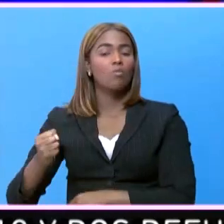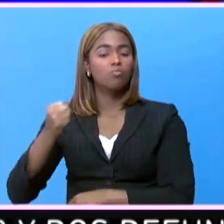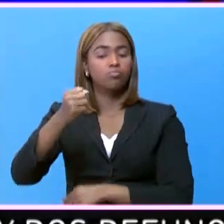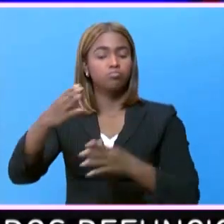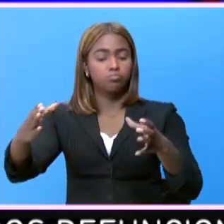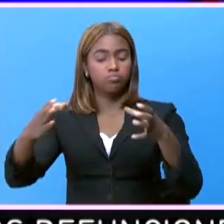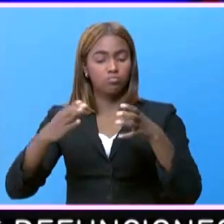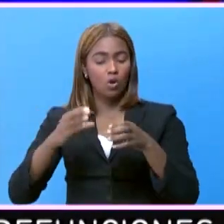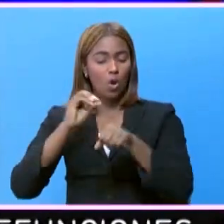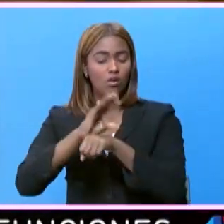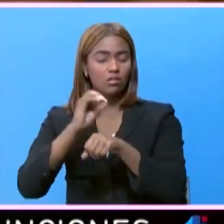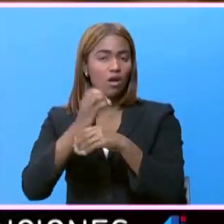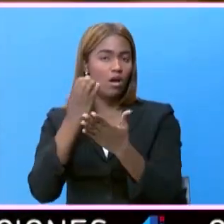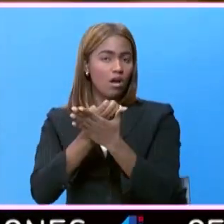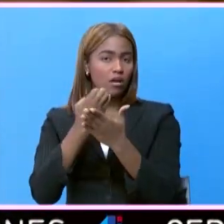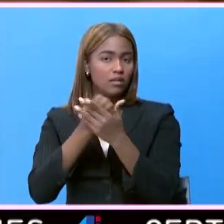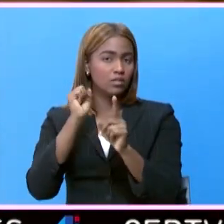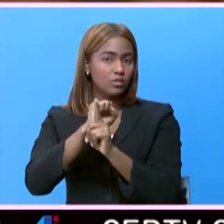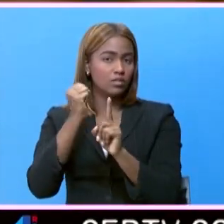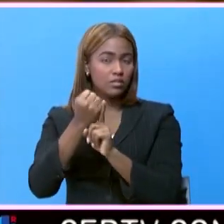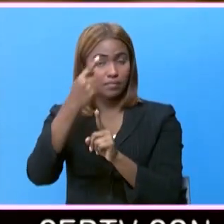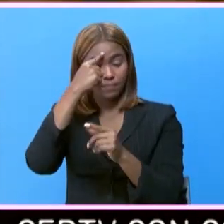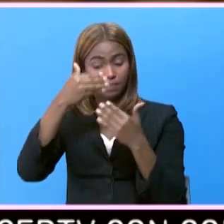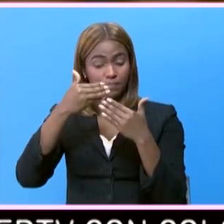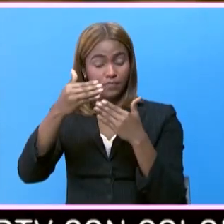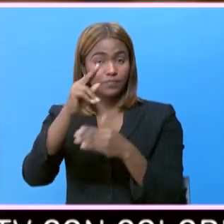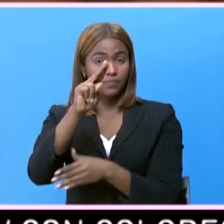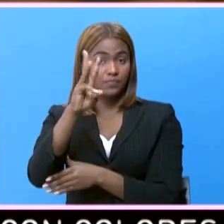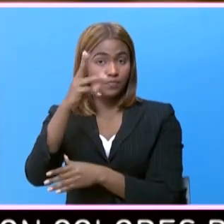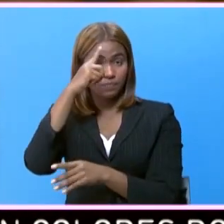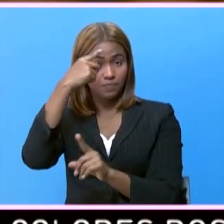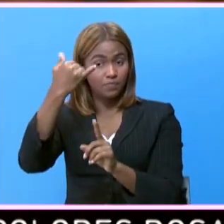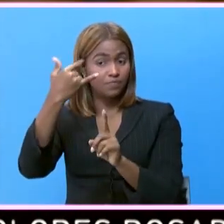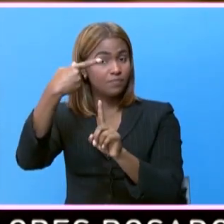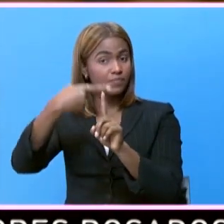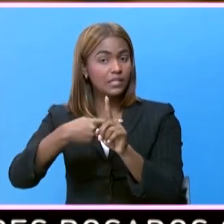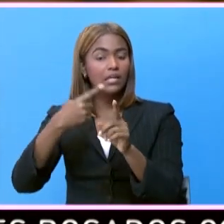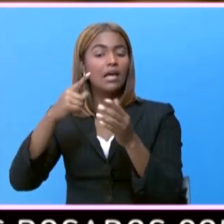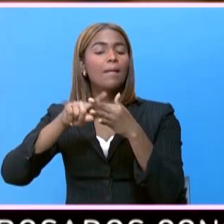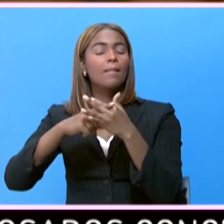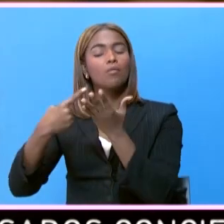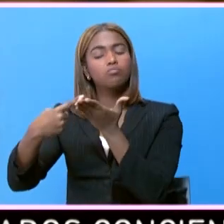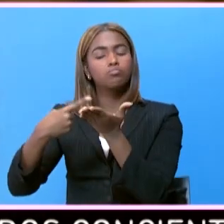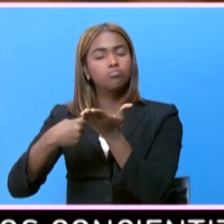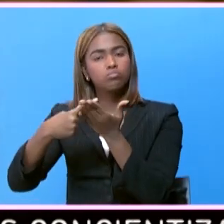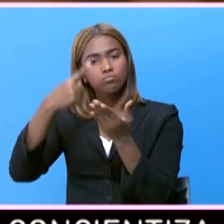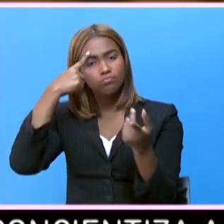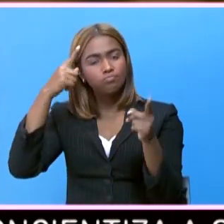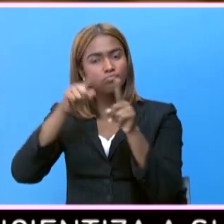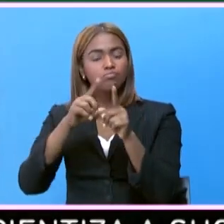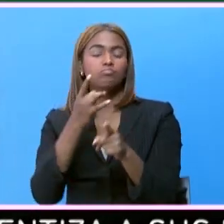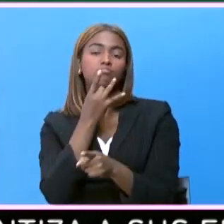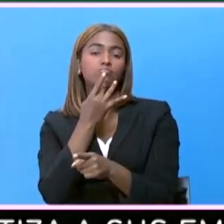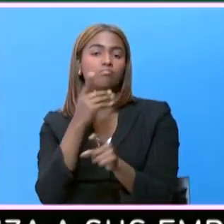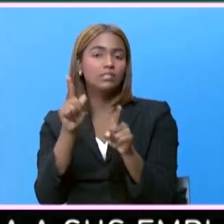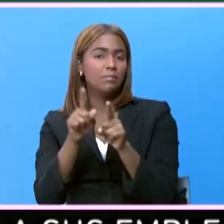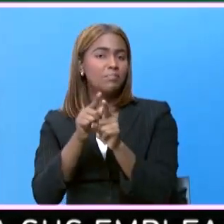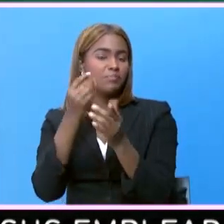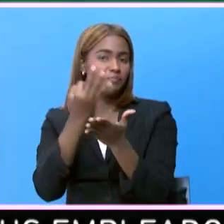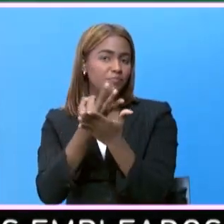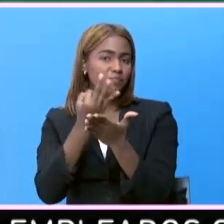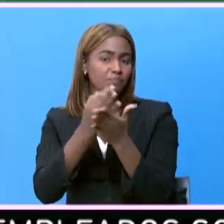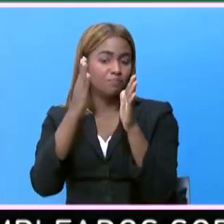Consejo Económico y Social para que a partir del 26 de este mes empiece la discusión de los pactos eléctrico y fiscal,